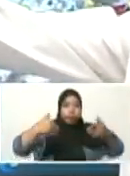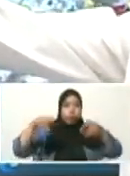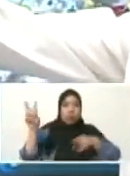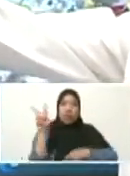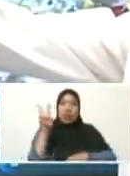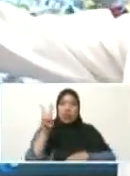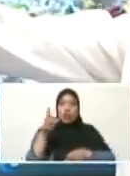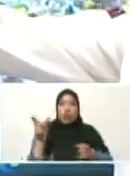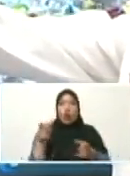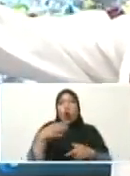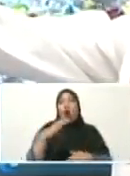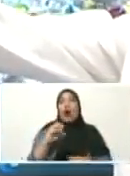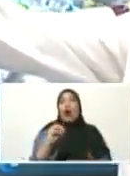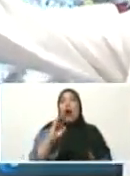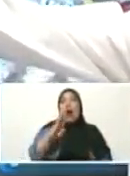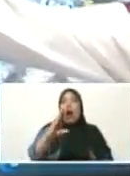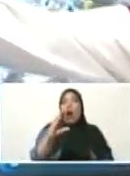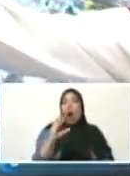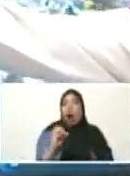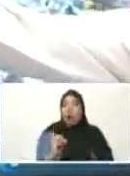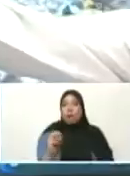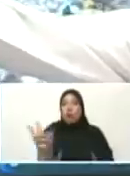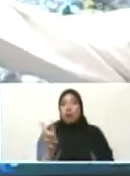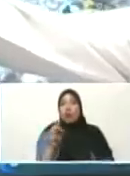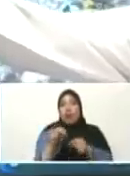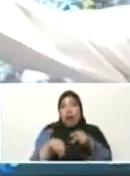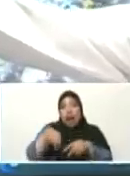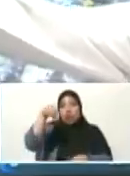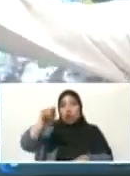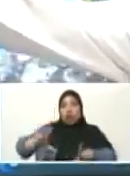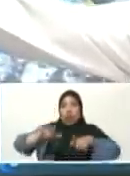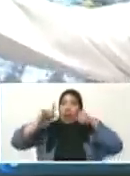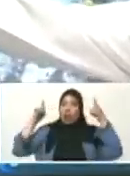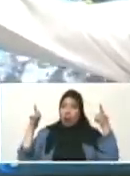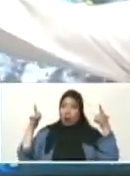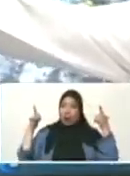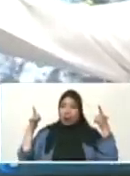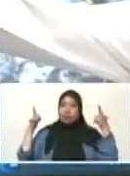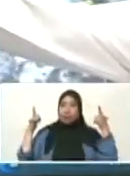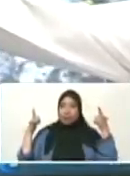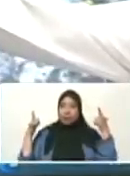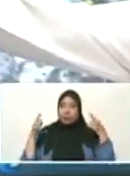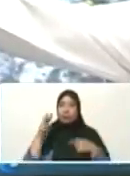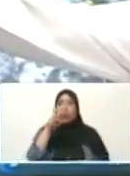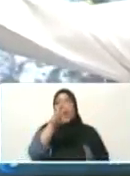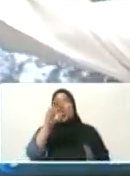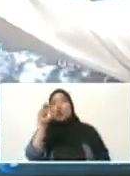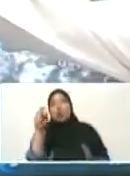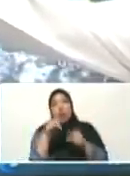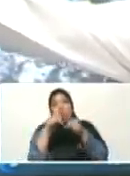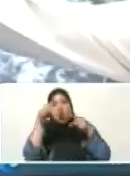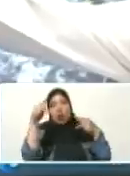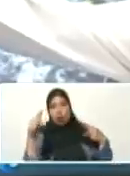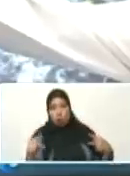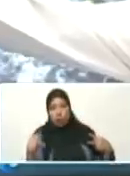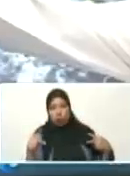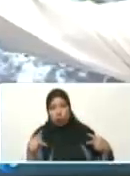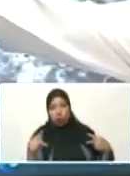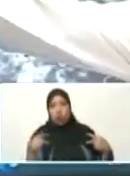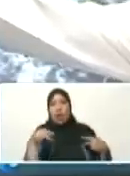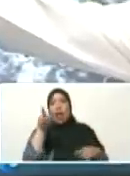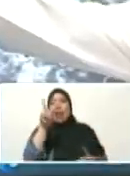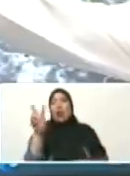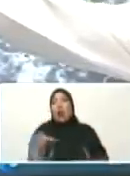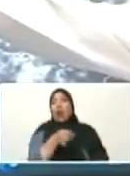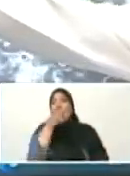Cabo Codera, al norte de La Guaira, aproximadamente a 200 kilómetros, a las 2 de la tarde